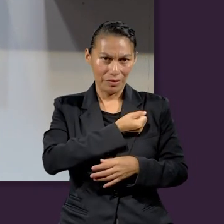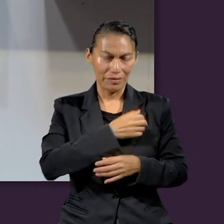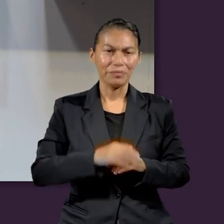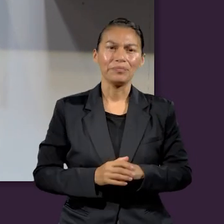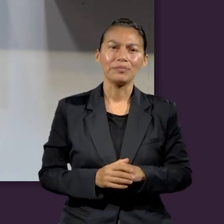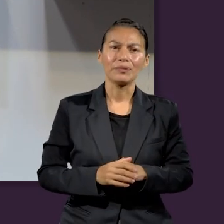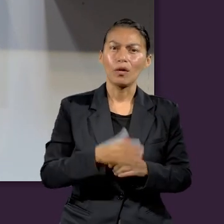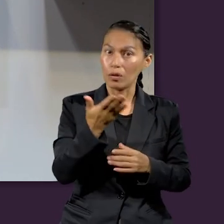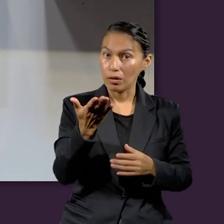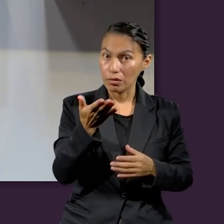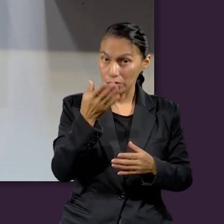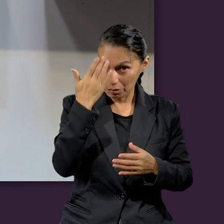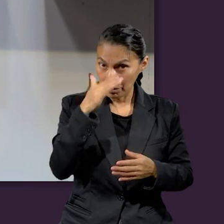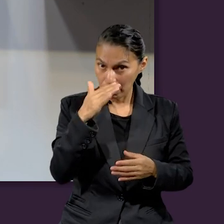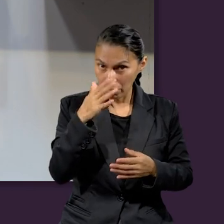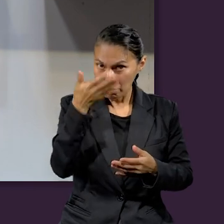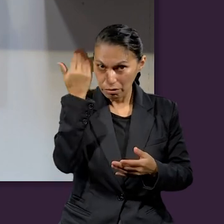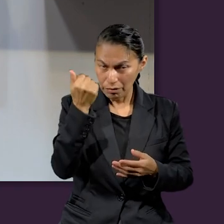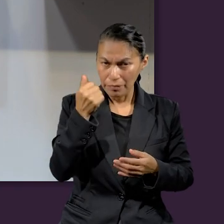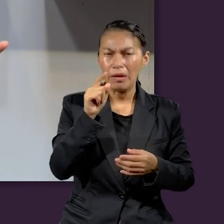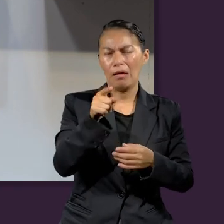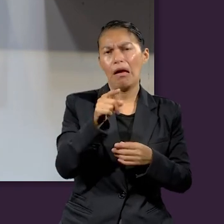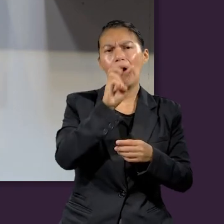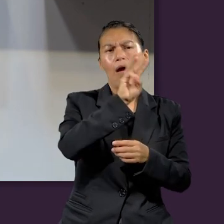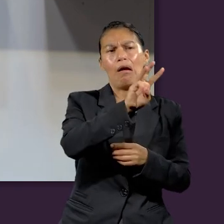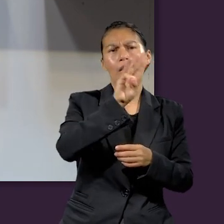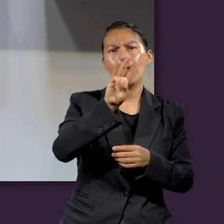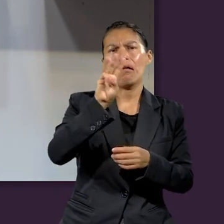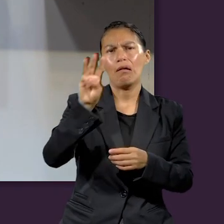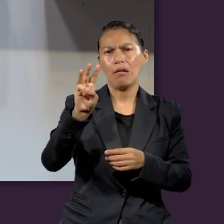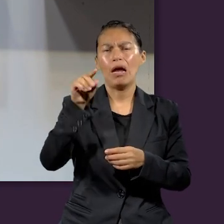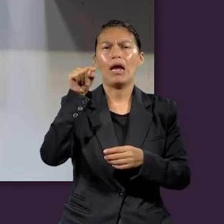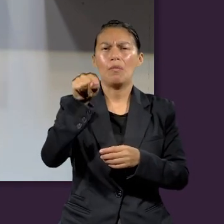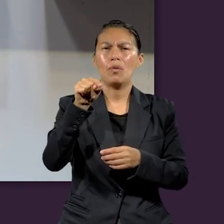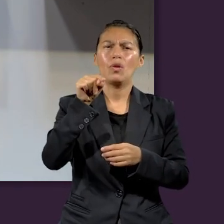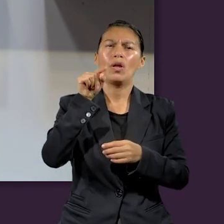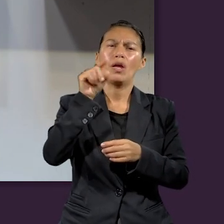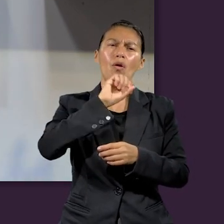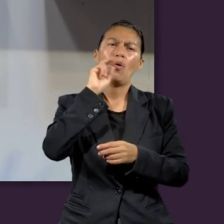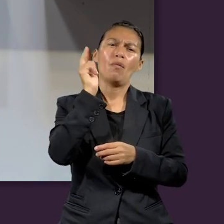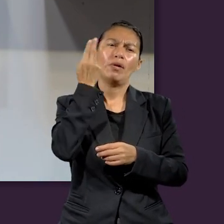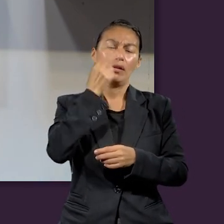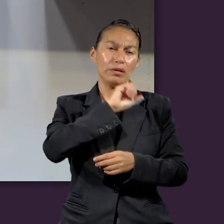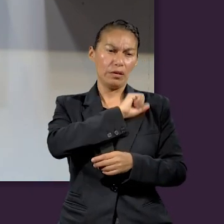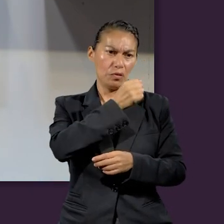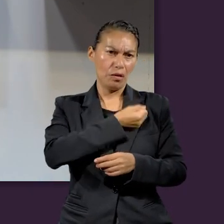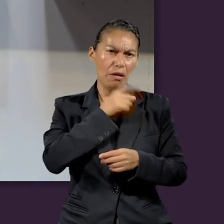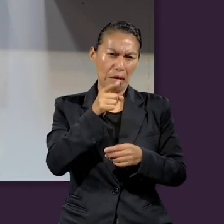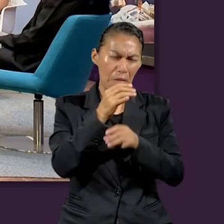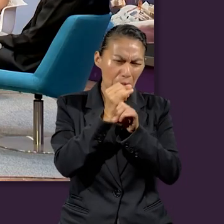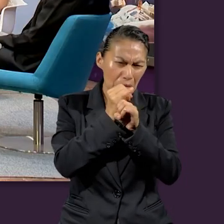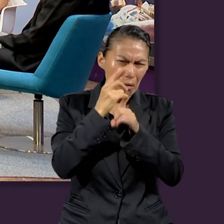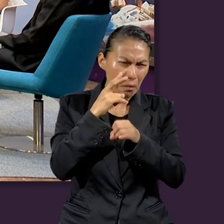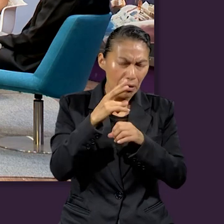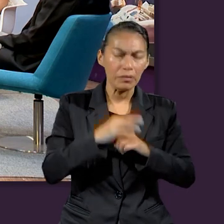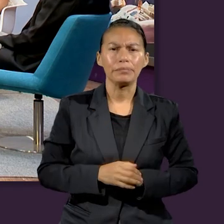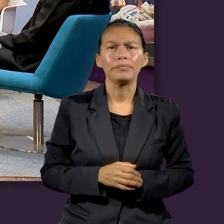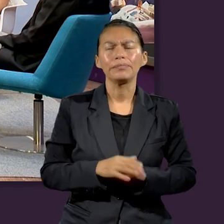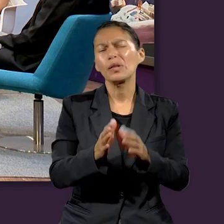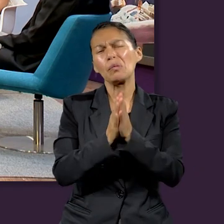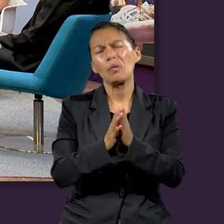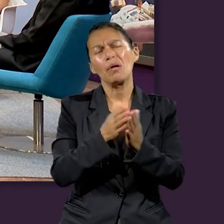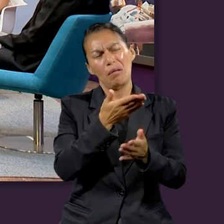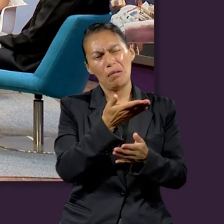Saludable. Entren a las páginas para que puedan saber más de este asunto de Universidad Saludable. Muy bien, nos gustaría, Jaqueline, tú nos puedes ayudar